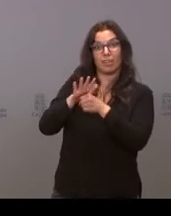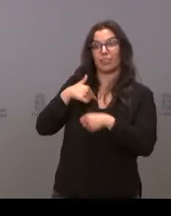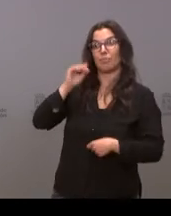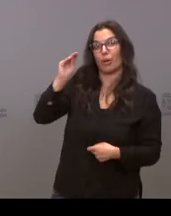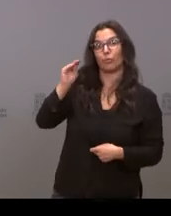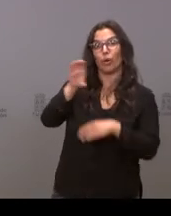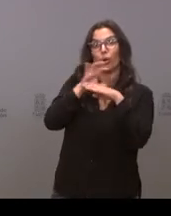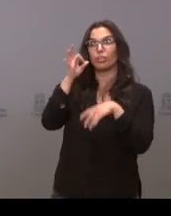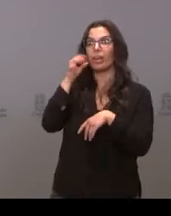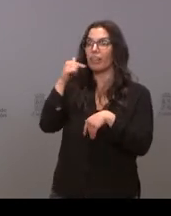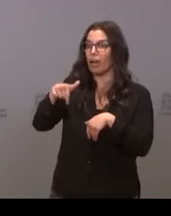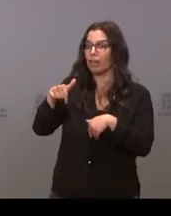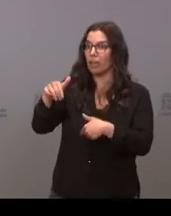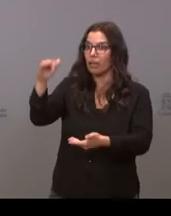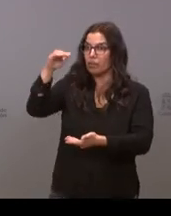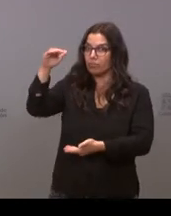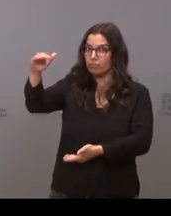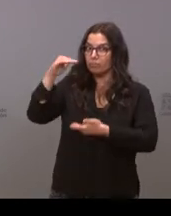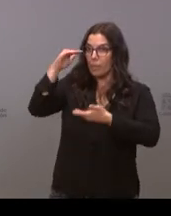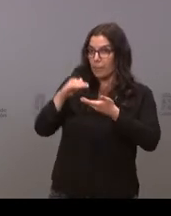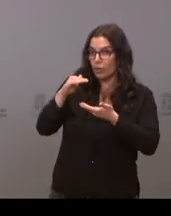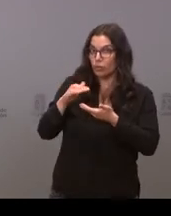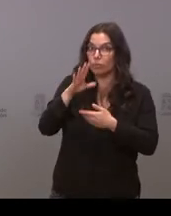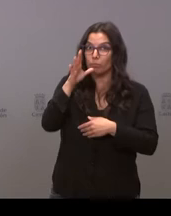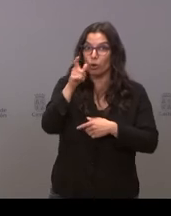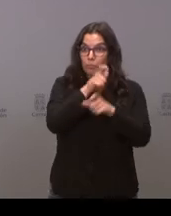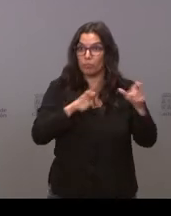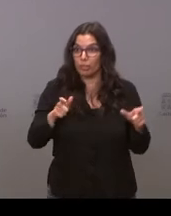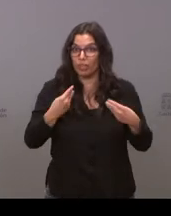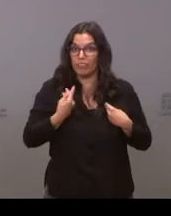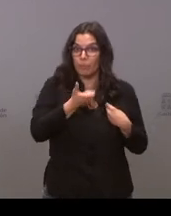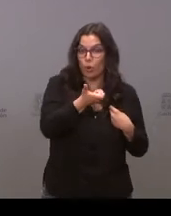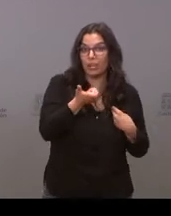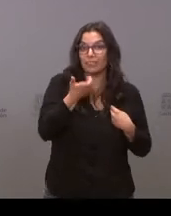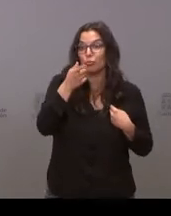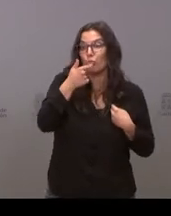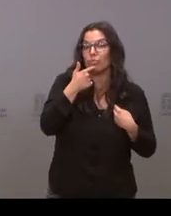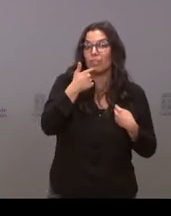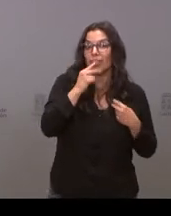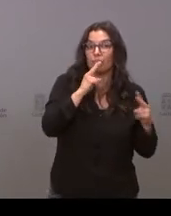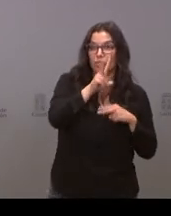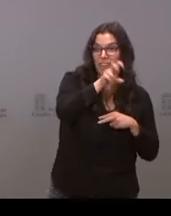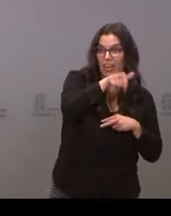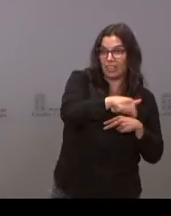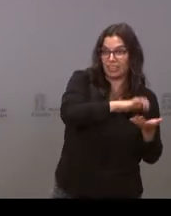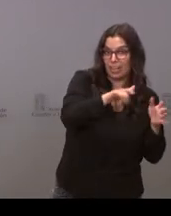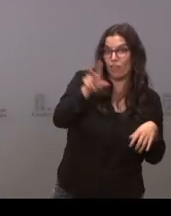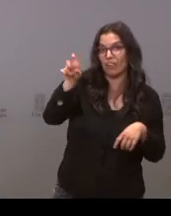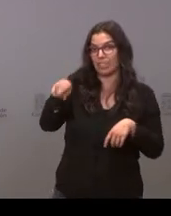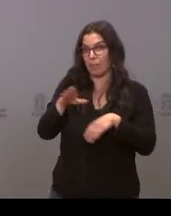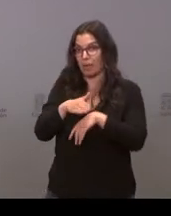por qué llegaban menos vacunas no sé si puede ser el mismo argumento que sirve para una cosa servir también para Castilla y León y